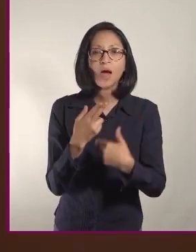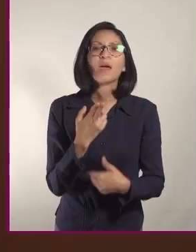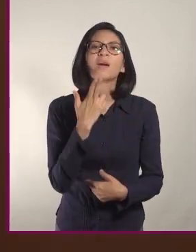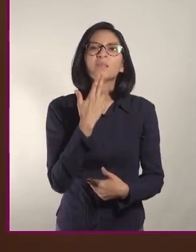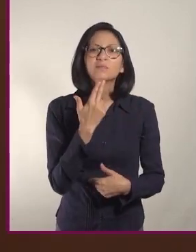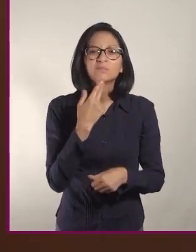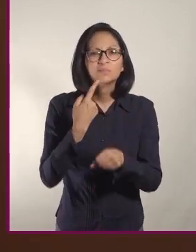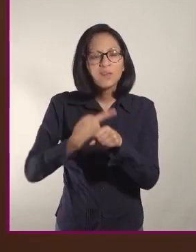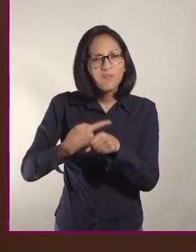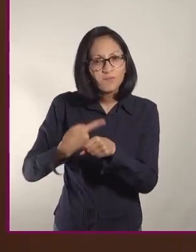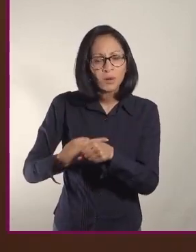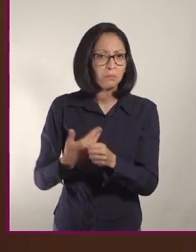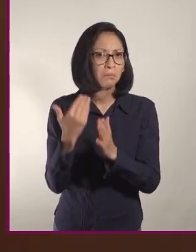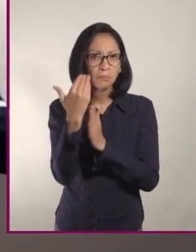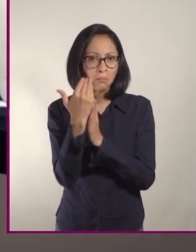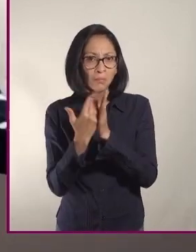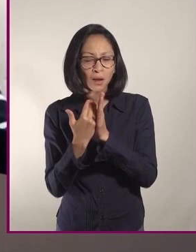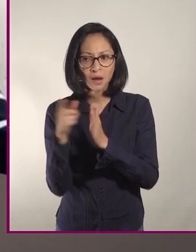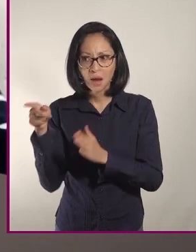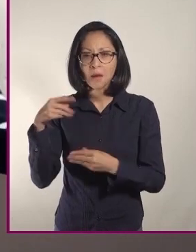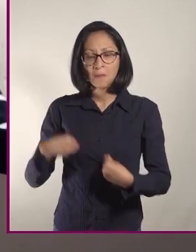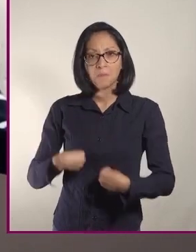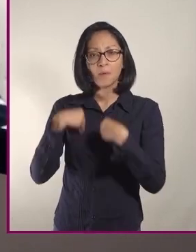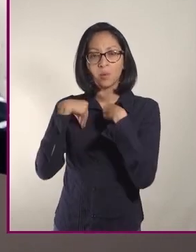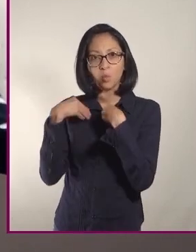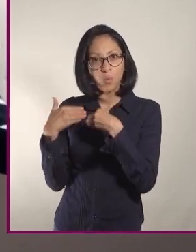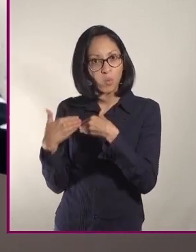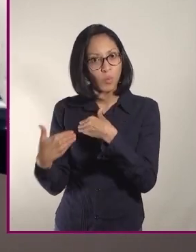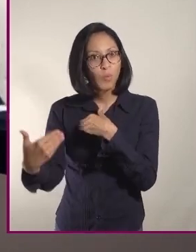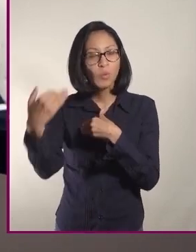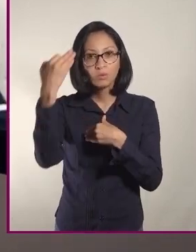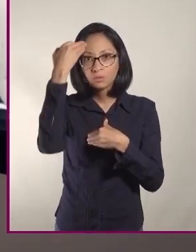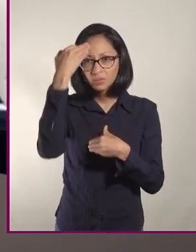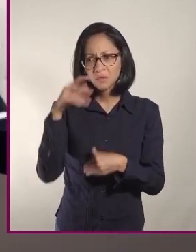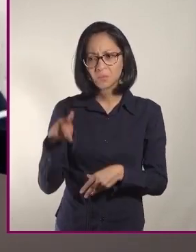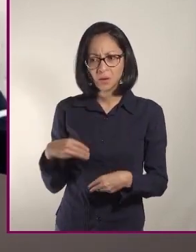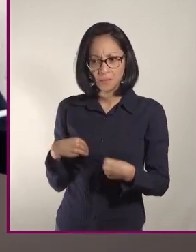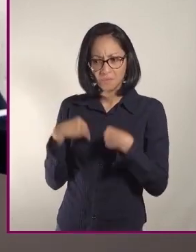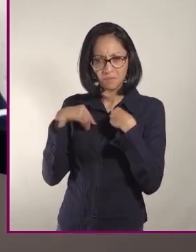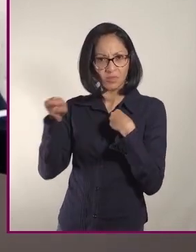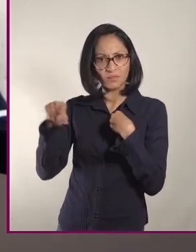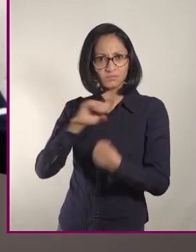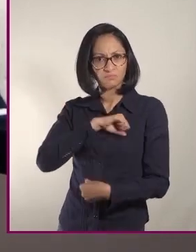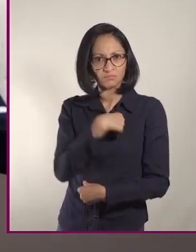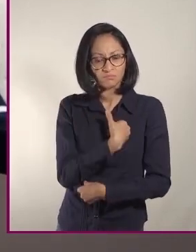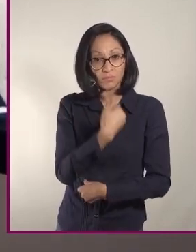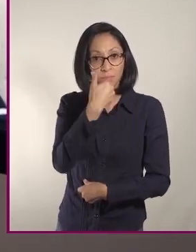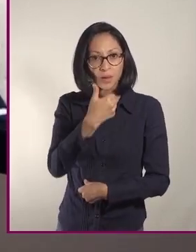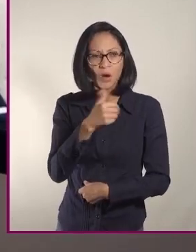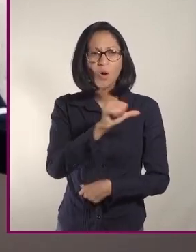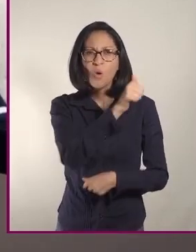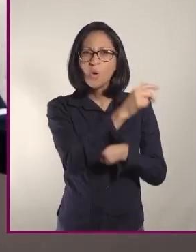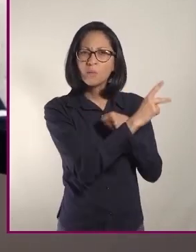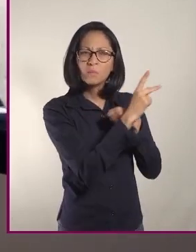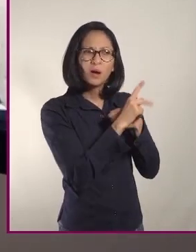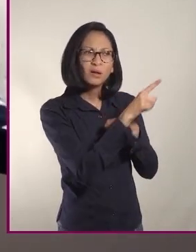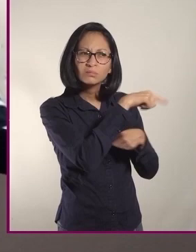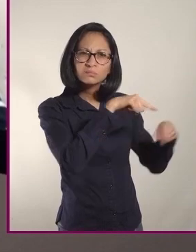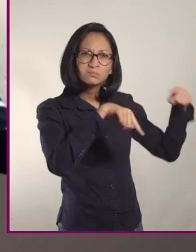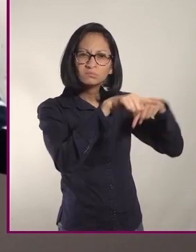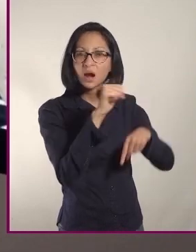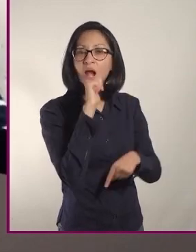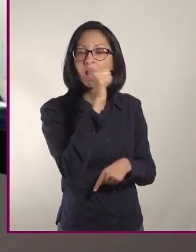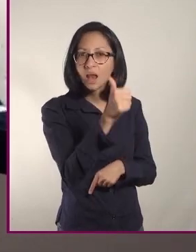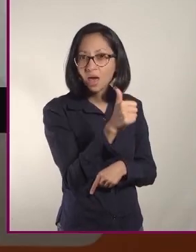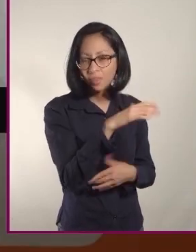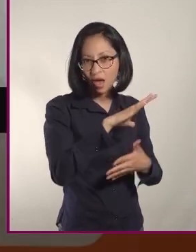y vivían más tiempo y de manera más saludable que personas de otras partes del mundo, como por ejemplo de